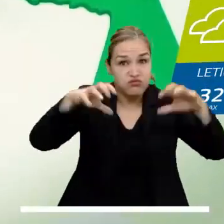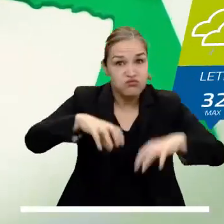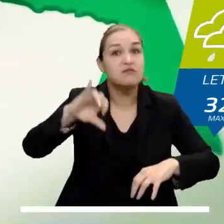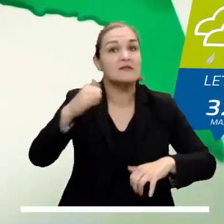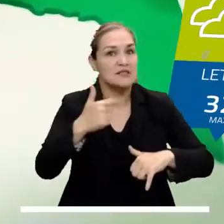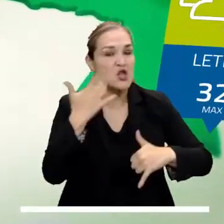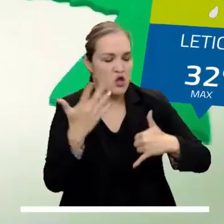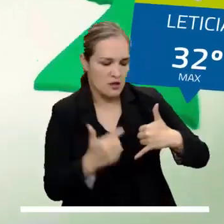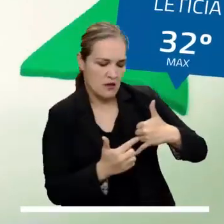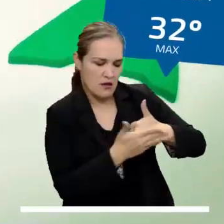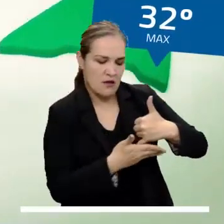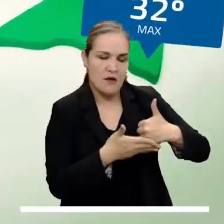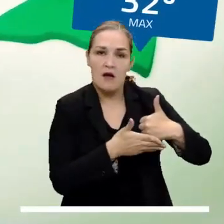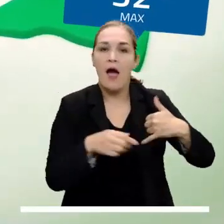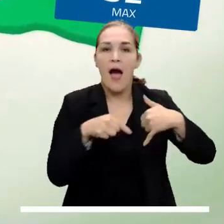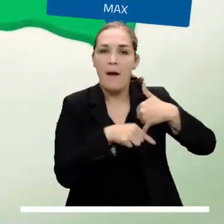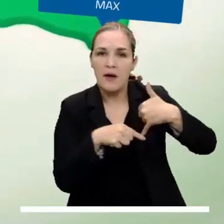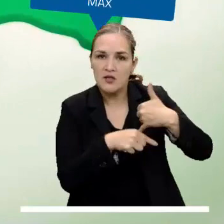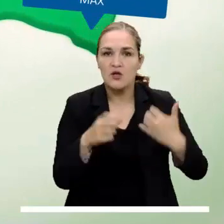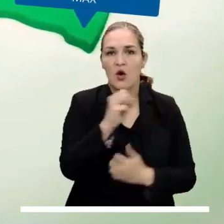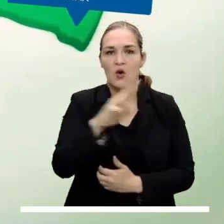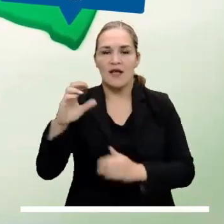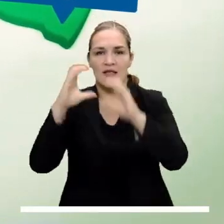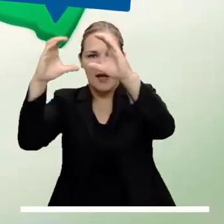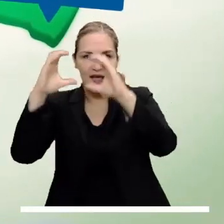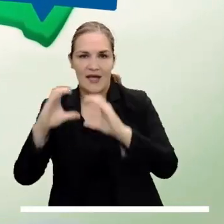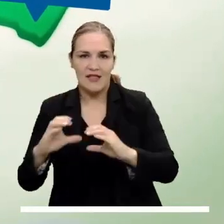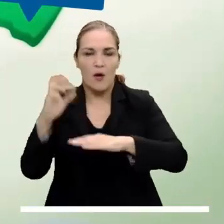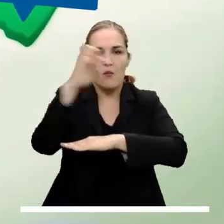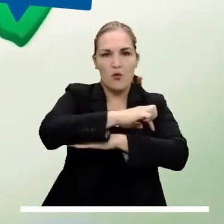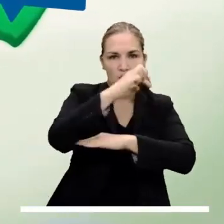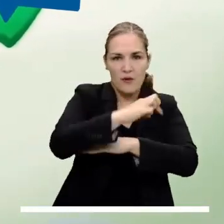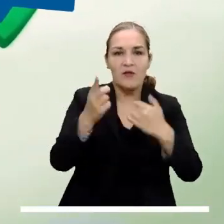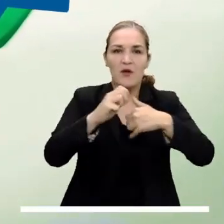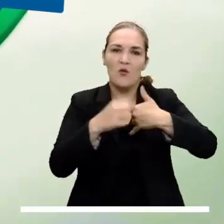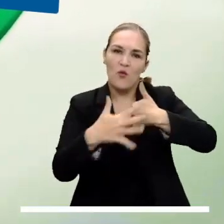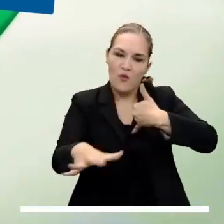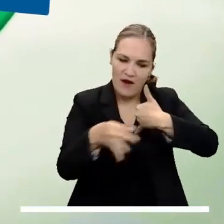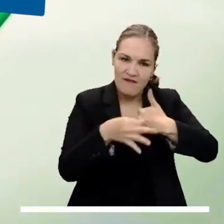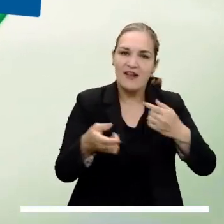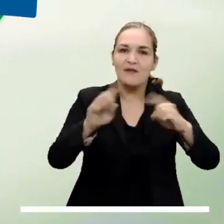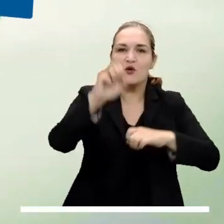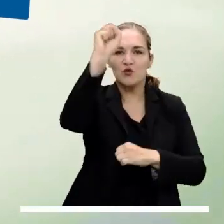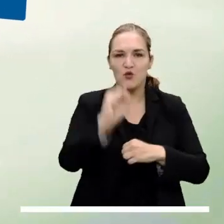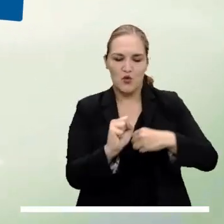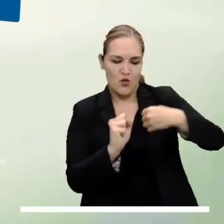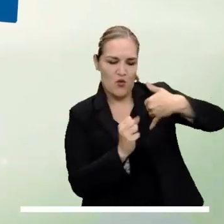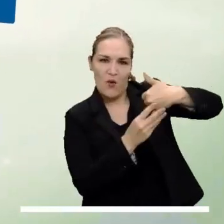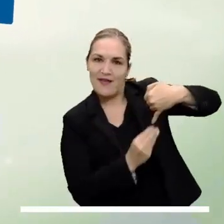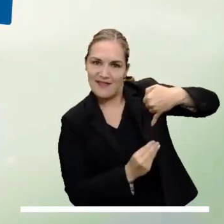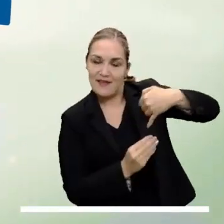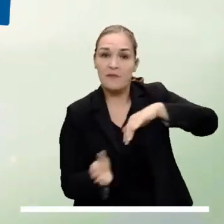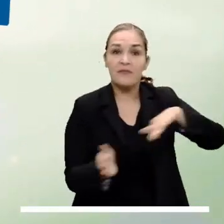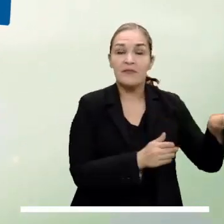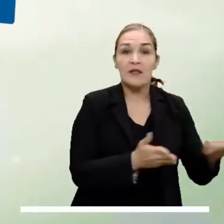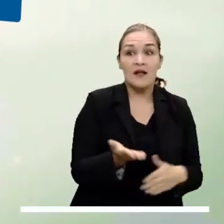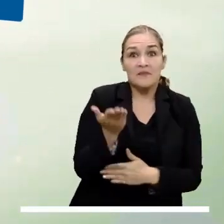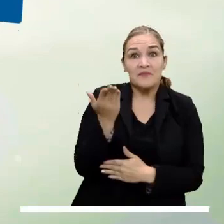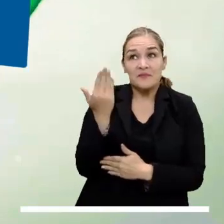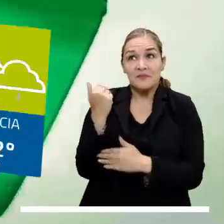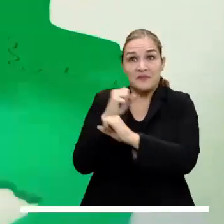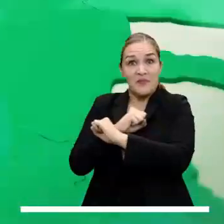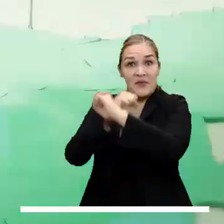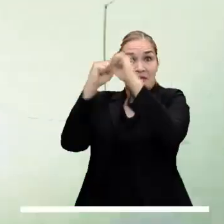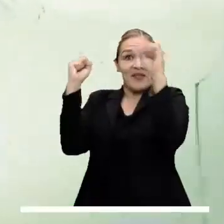Bichada. Alta probabilidad de lluvia se anuncia en Amazonas, oriente de Caquetá y Putumayo, zonas dispersas de Guaviare y